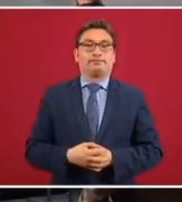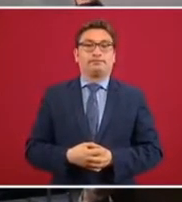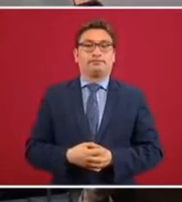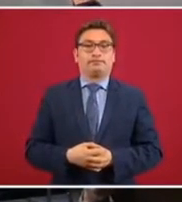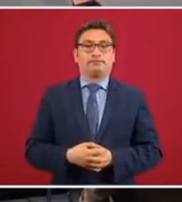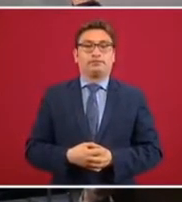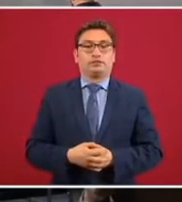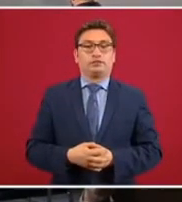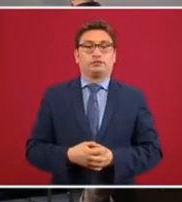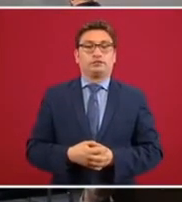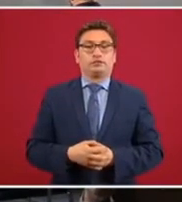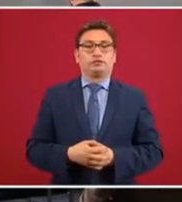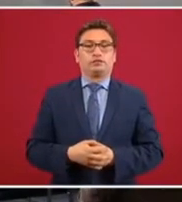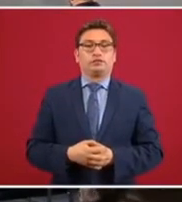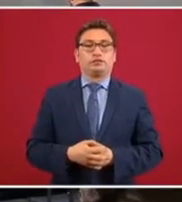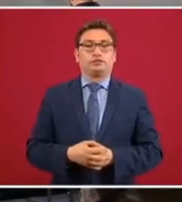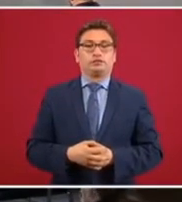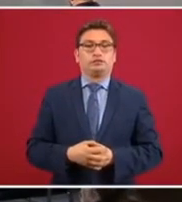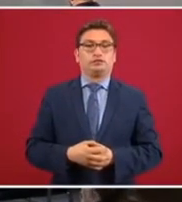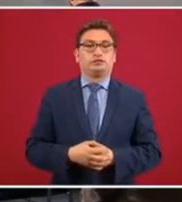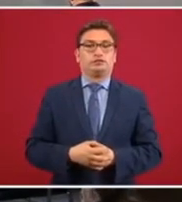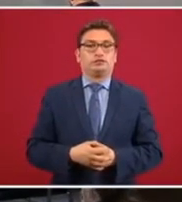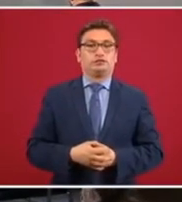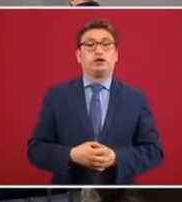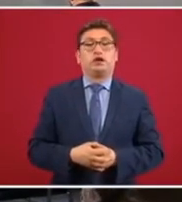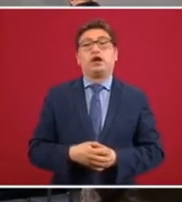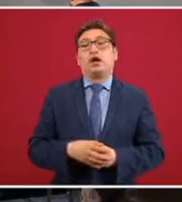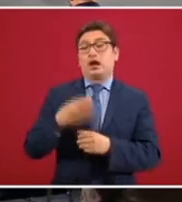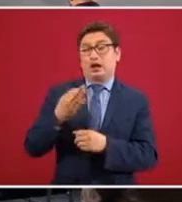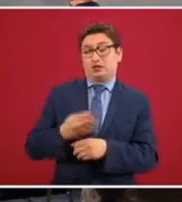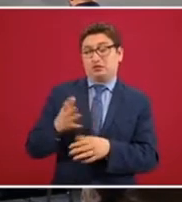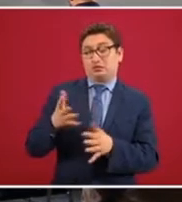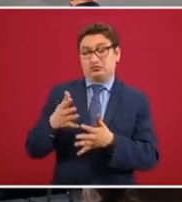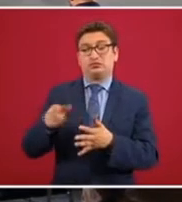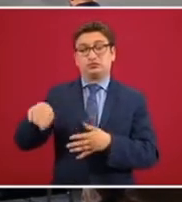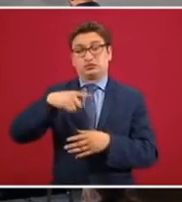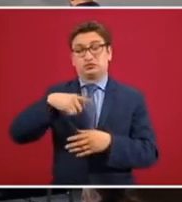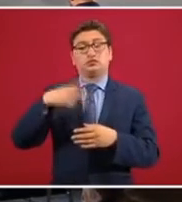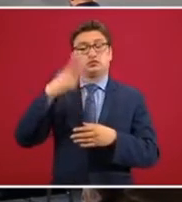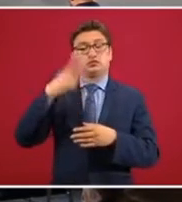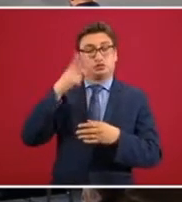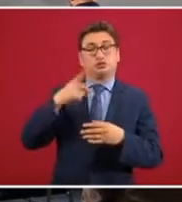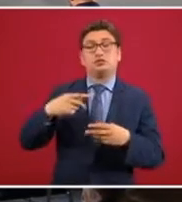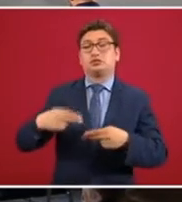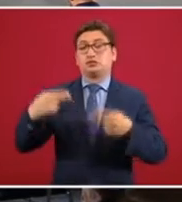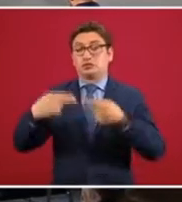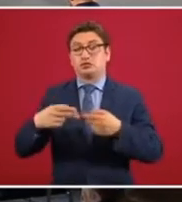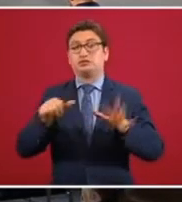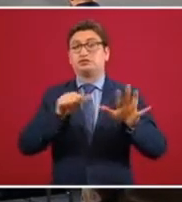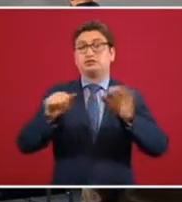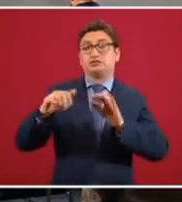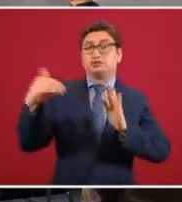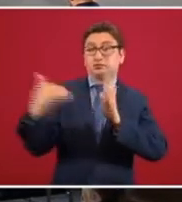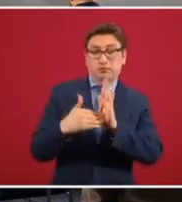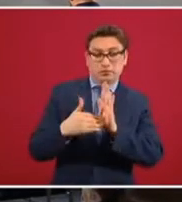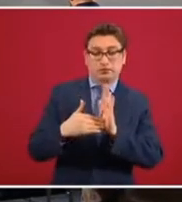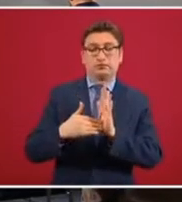aun cuando ahora son alrededor de 600 mil en total,